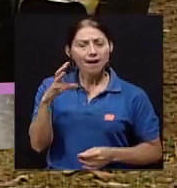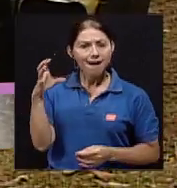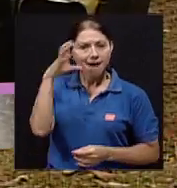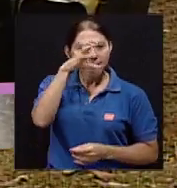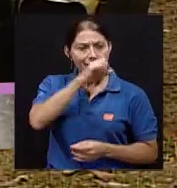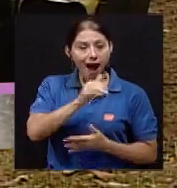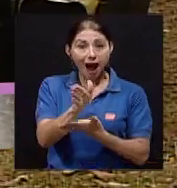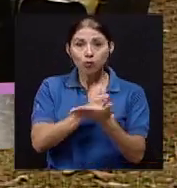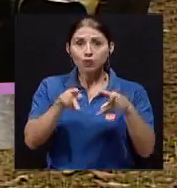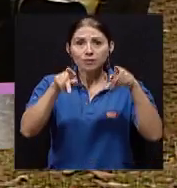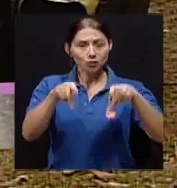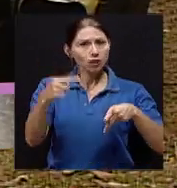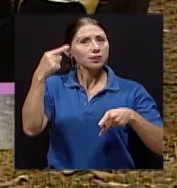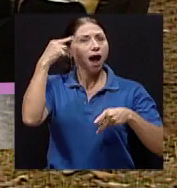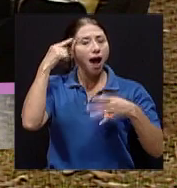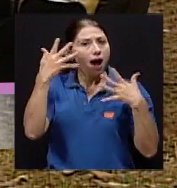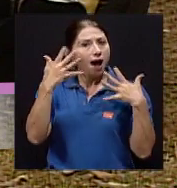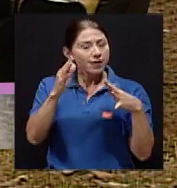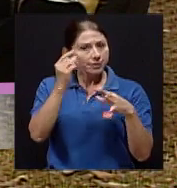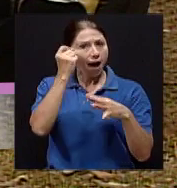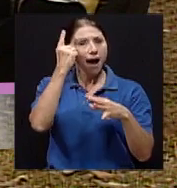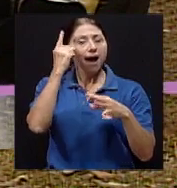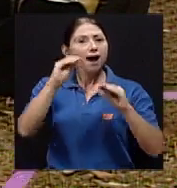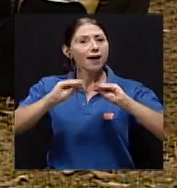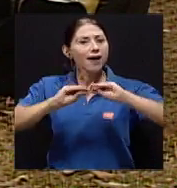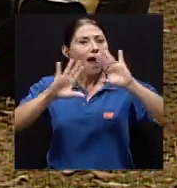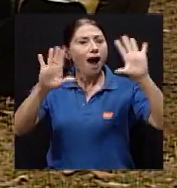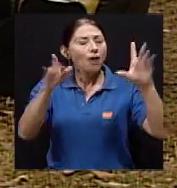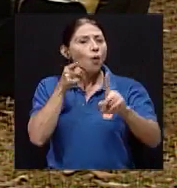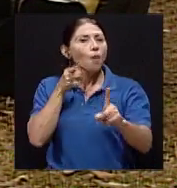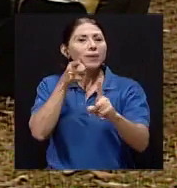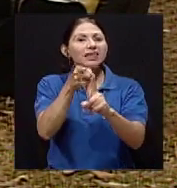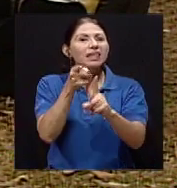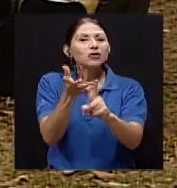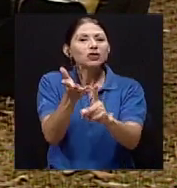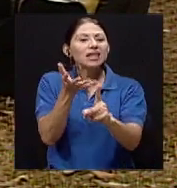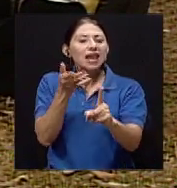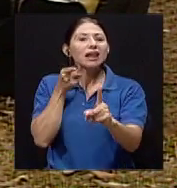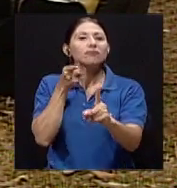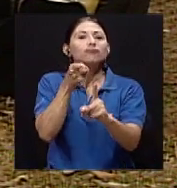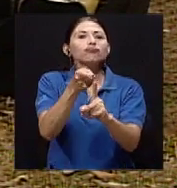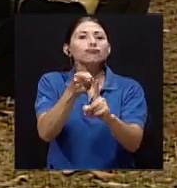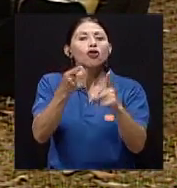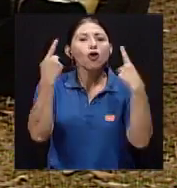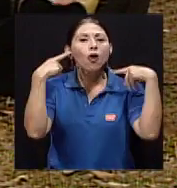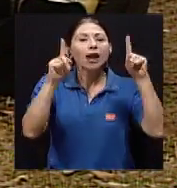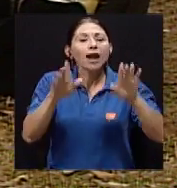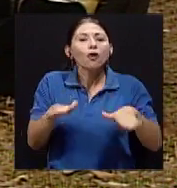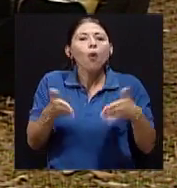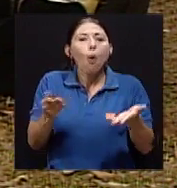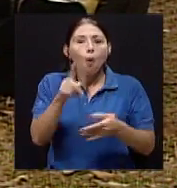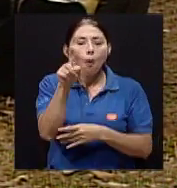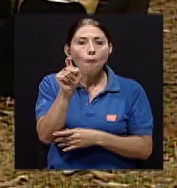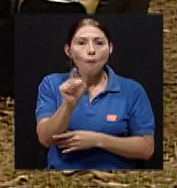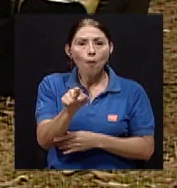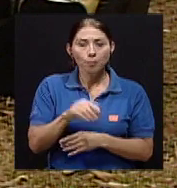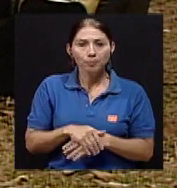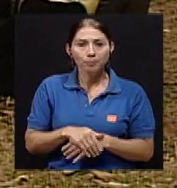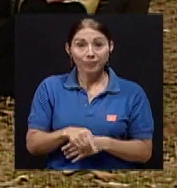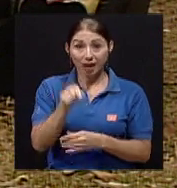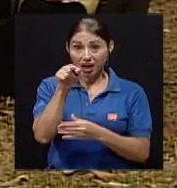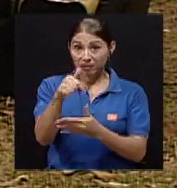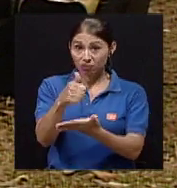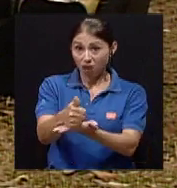claros los objetivos, las cosas que quieren, y además, cómo lograrlos. Entonces, ¿nos ayuda esto